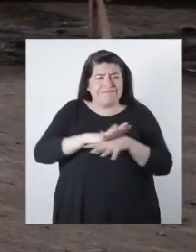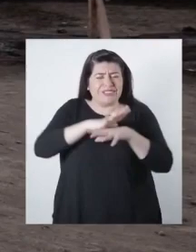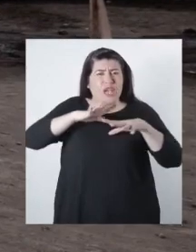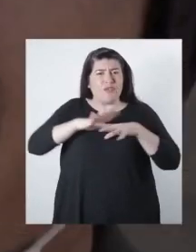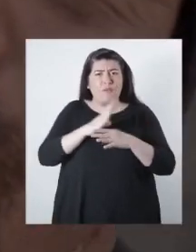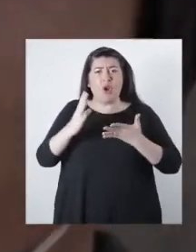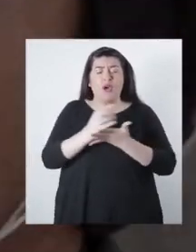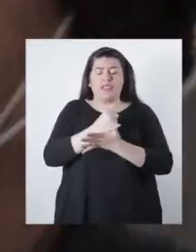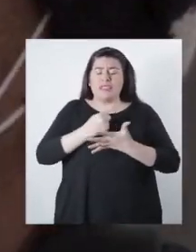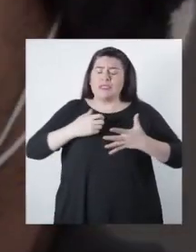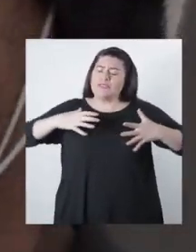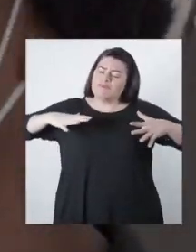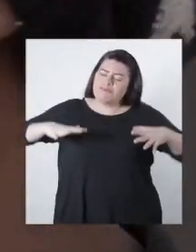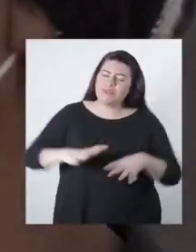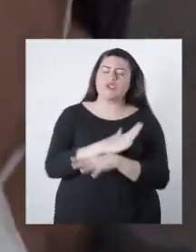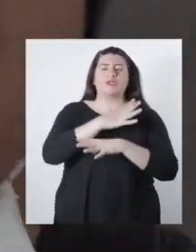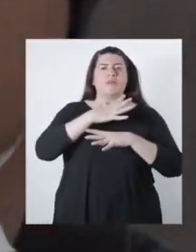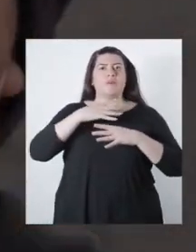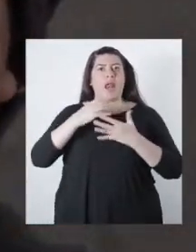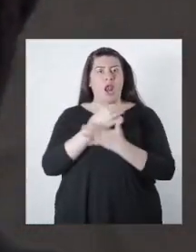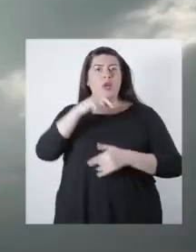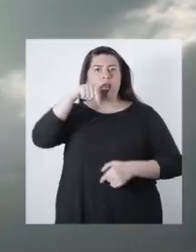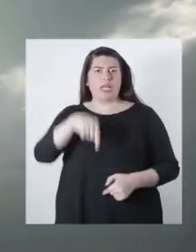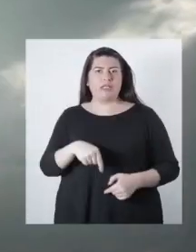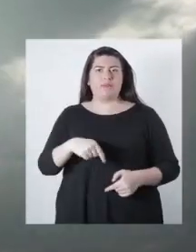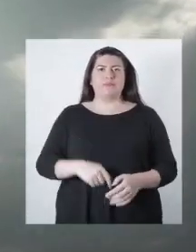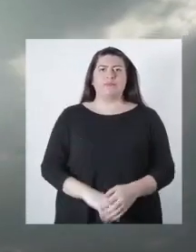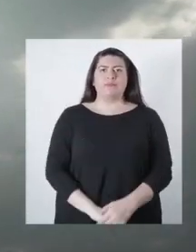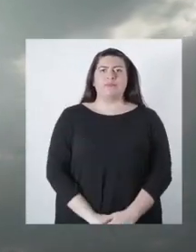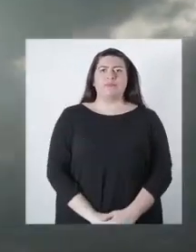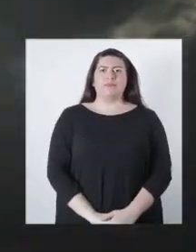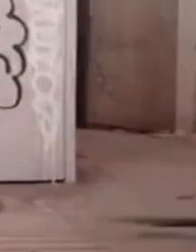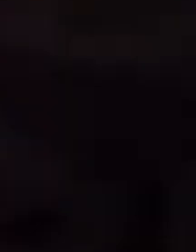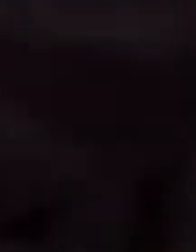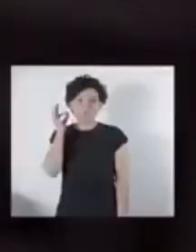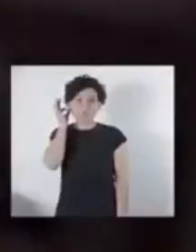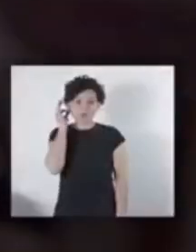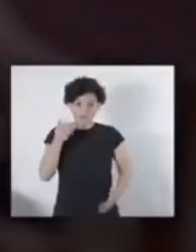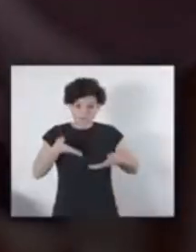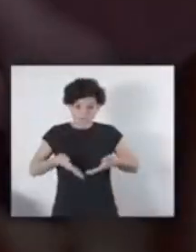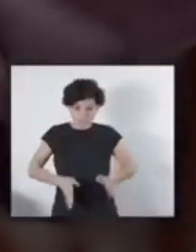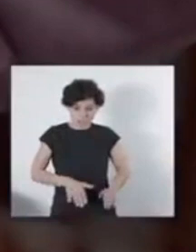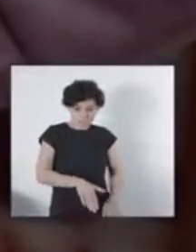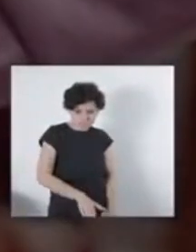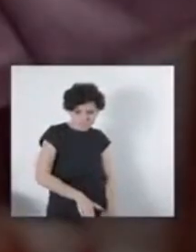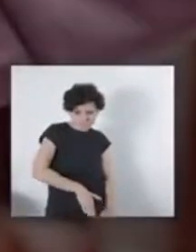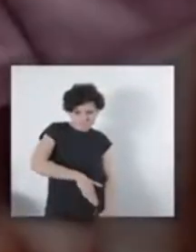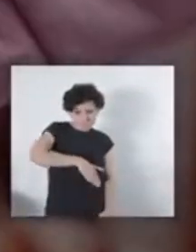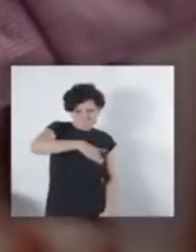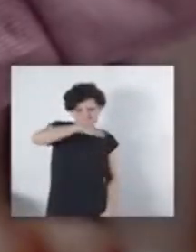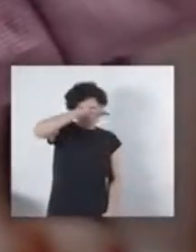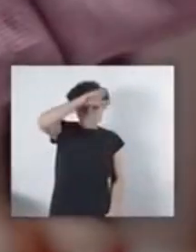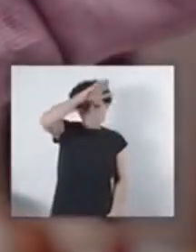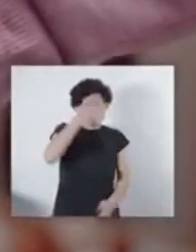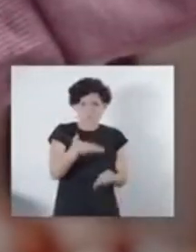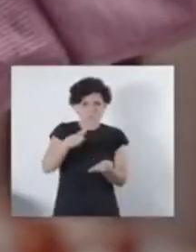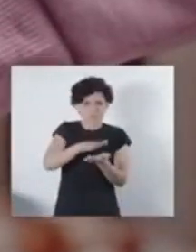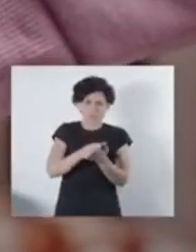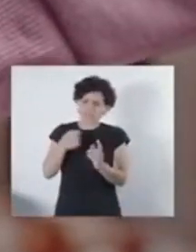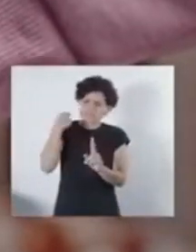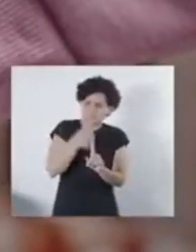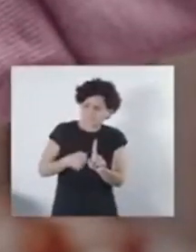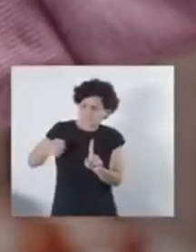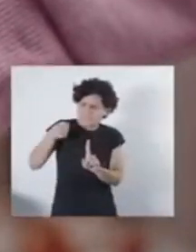la concha y su madre lo hemos sacado para poder estar aquí. Las mujeres sufrimos violencia desde que nacemos hasta que nos